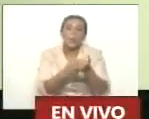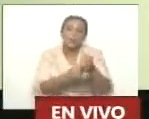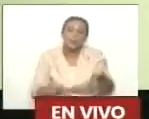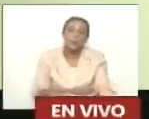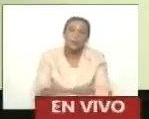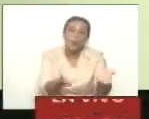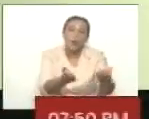para Israel. Y aquí.